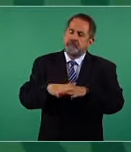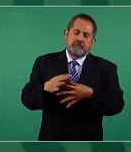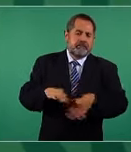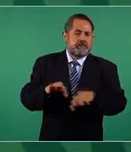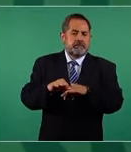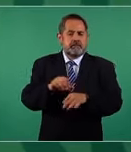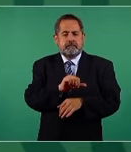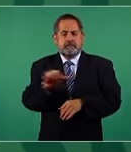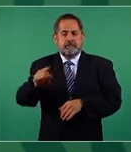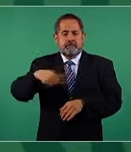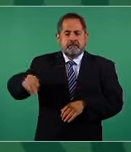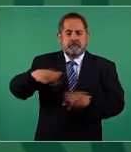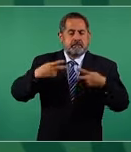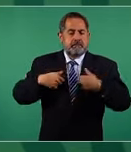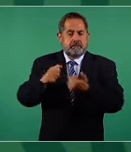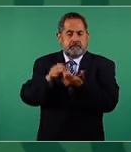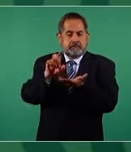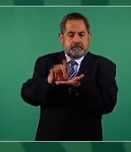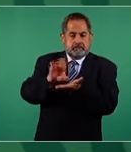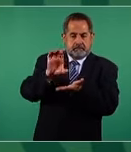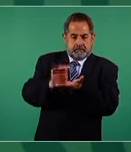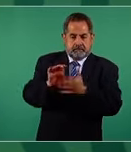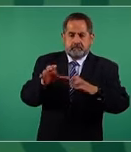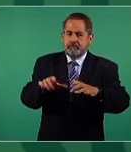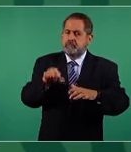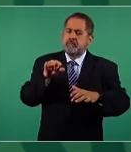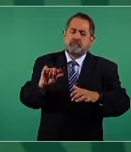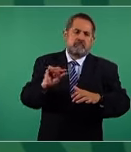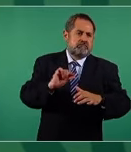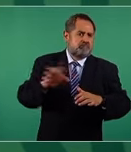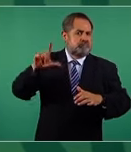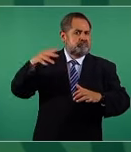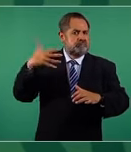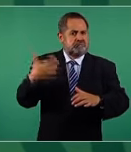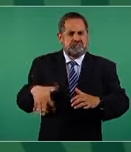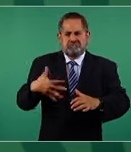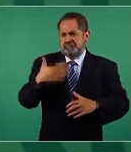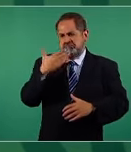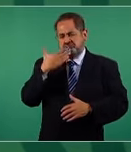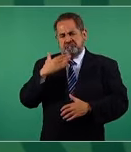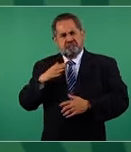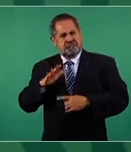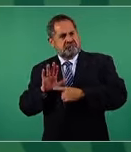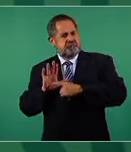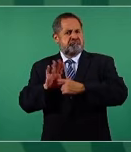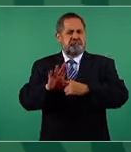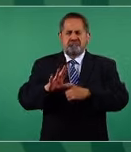una labor, nos representaron con mucha dignidad ciudad,